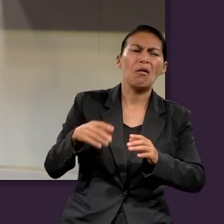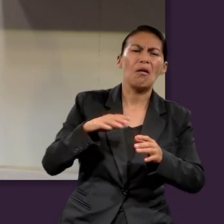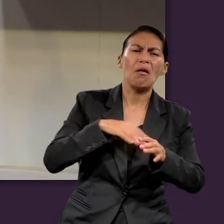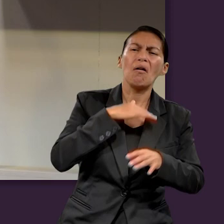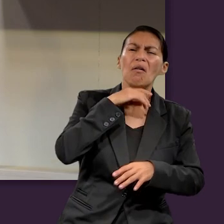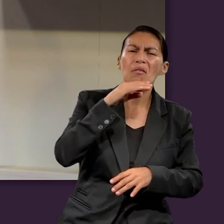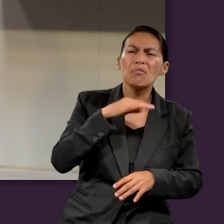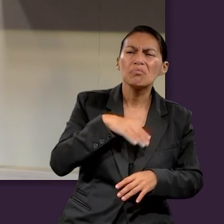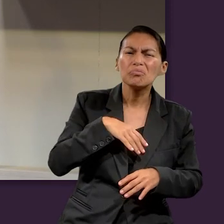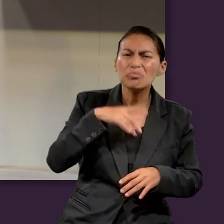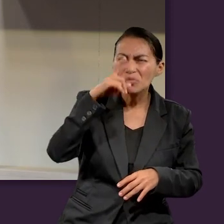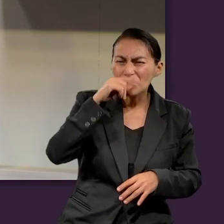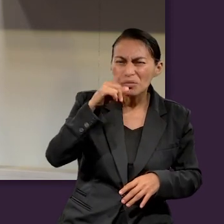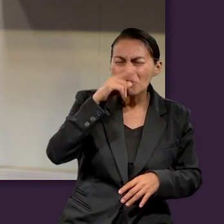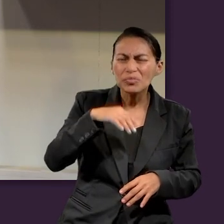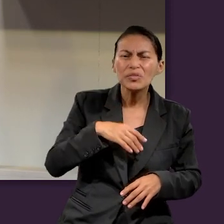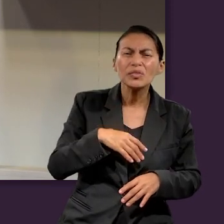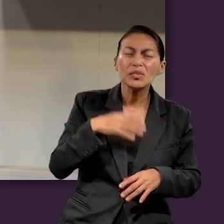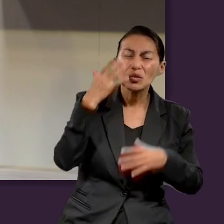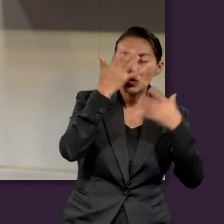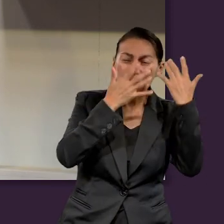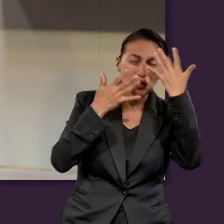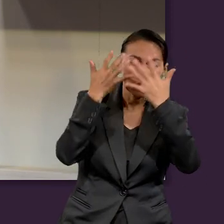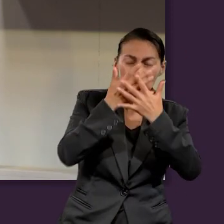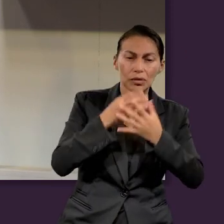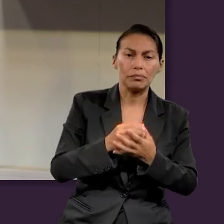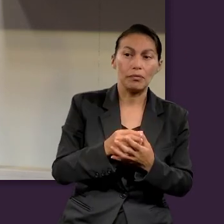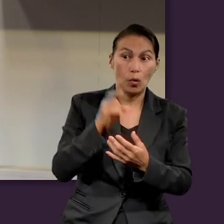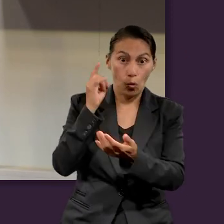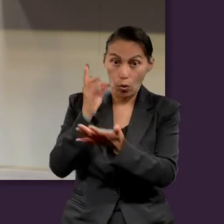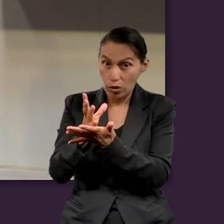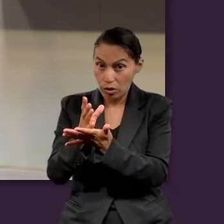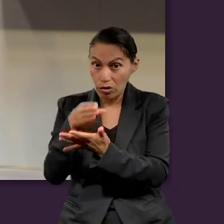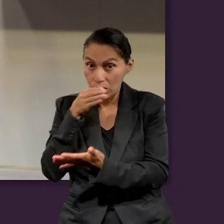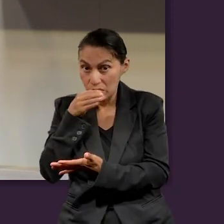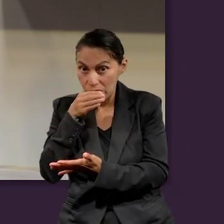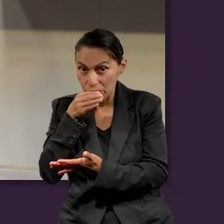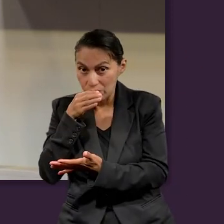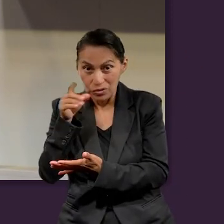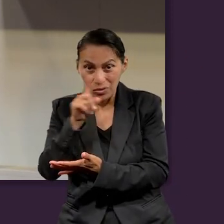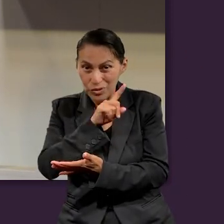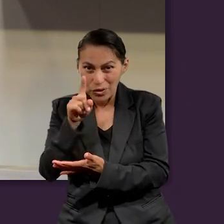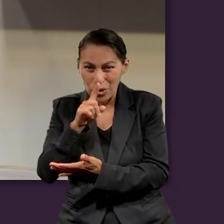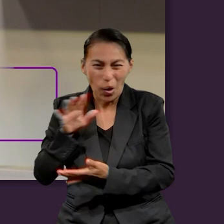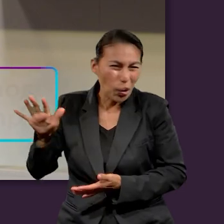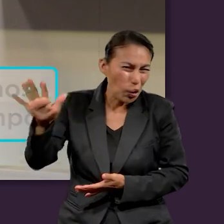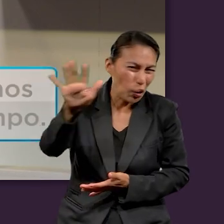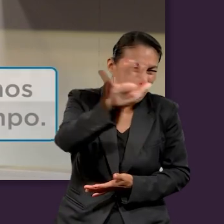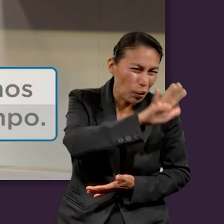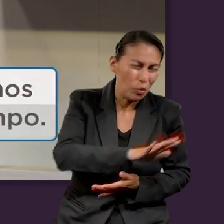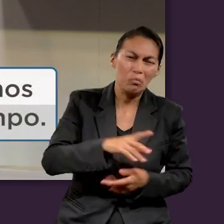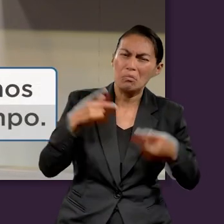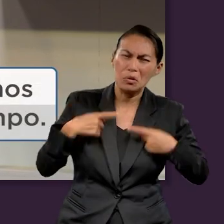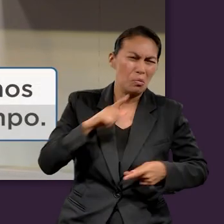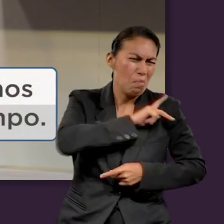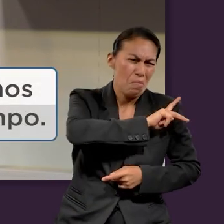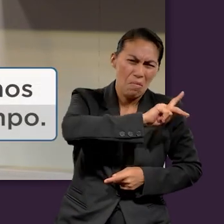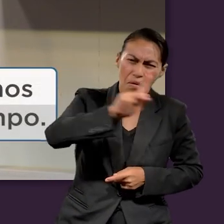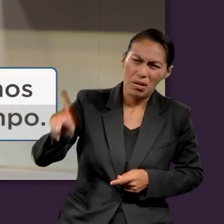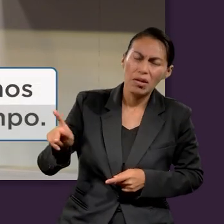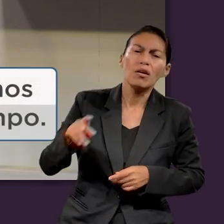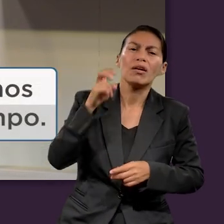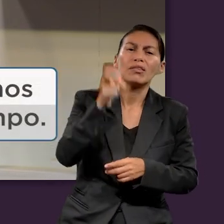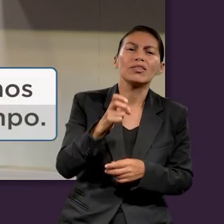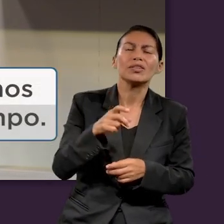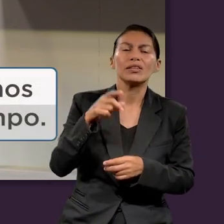solo al pueblo de Dios, sino, dice, a todos. Y no importa la edad, no